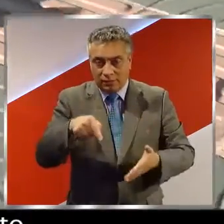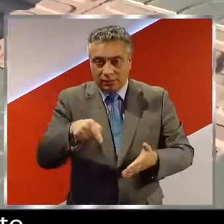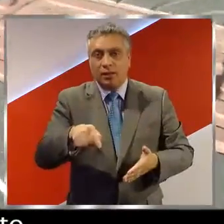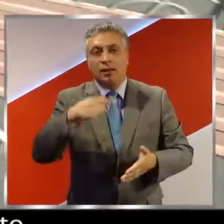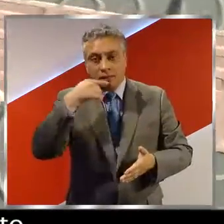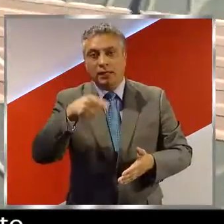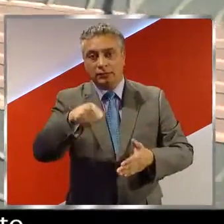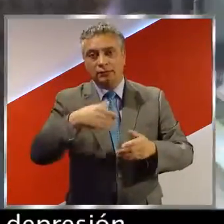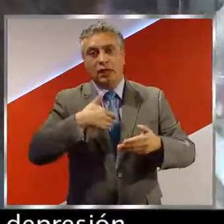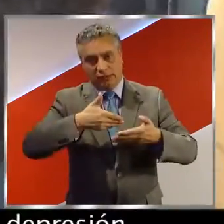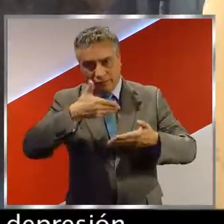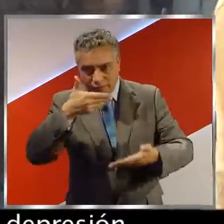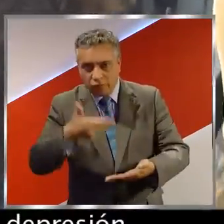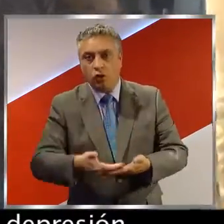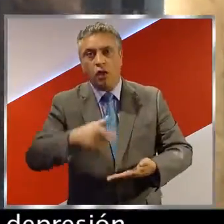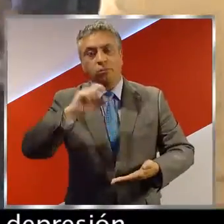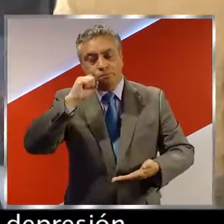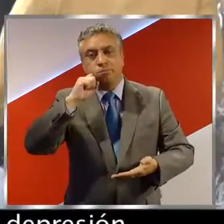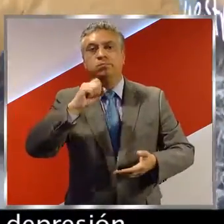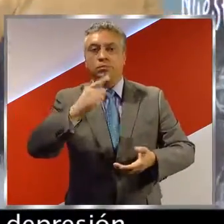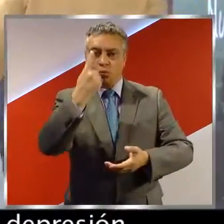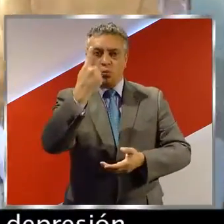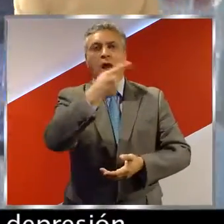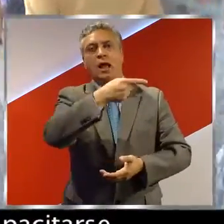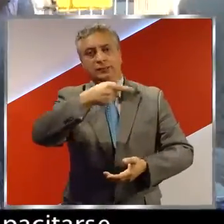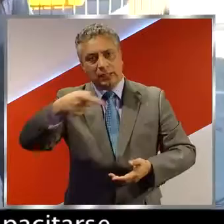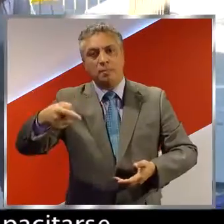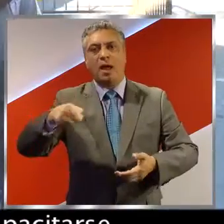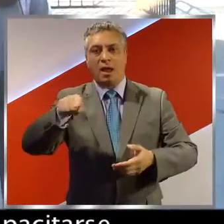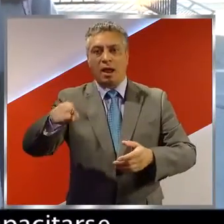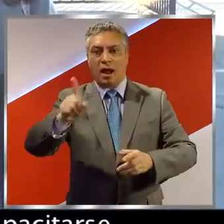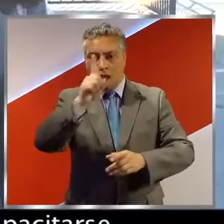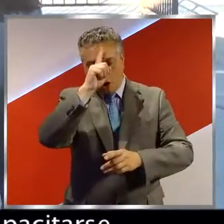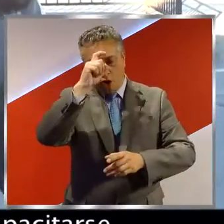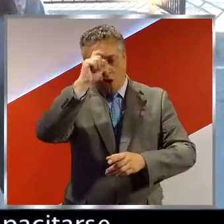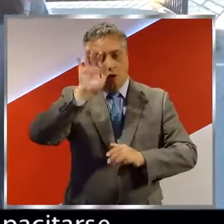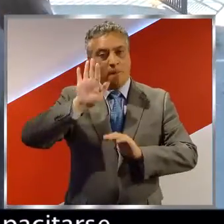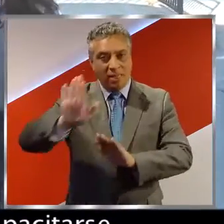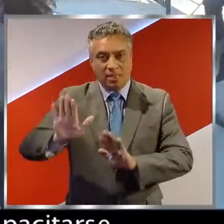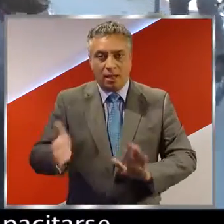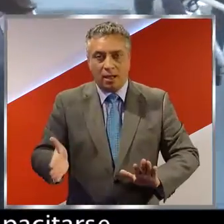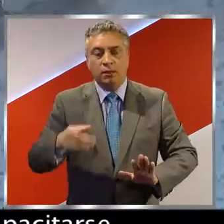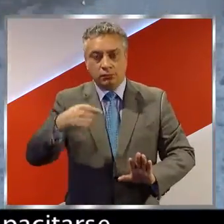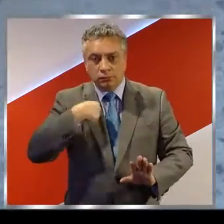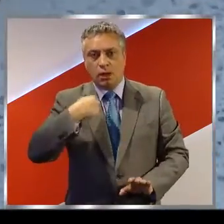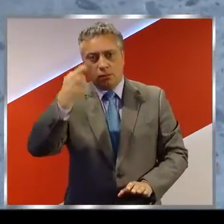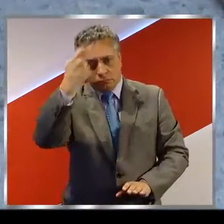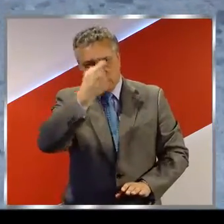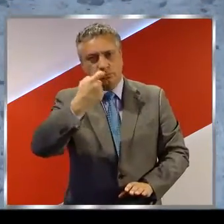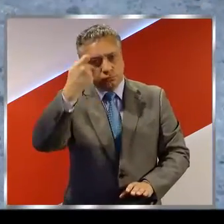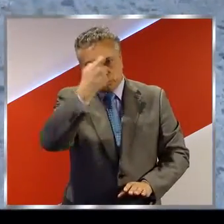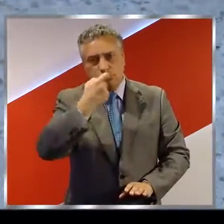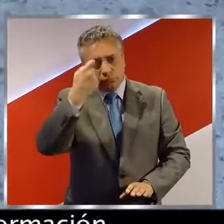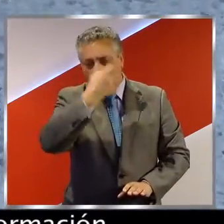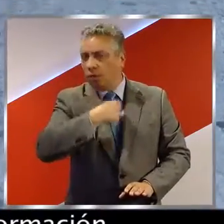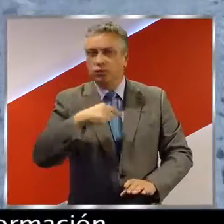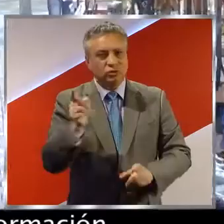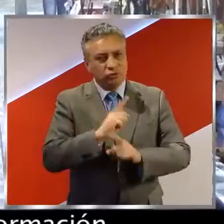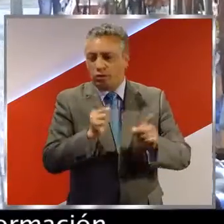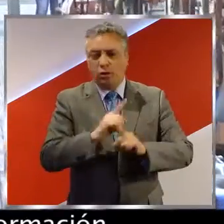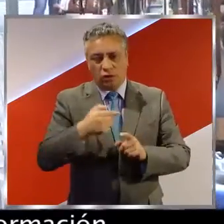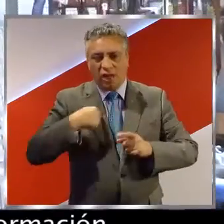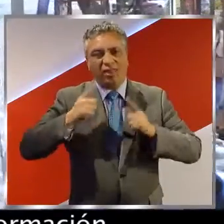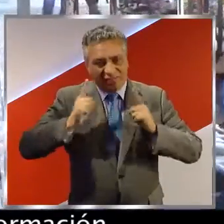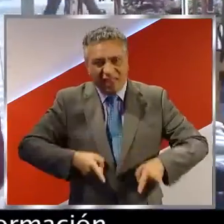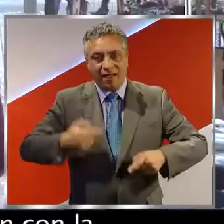tengo que salir de esto. En un momento de su fuerte depresión hubo un cambio. Decidió capacitarse y salir adelante. Con sus